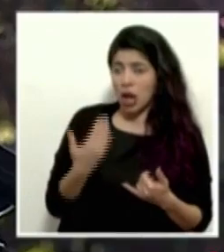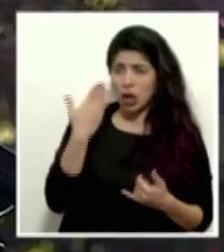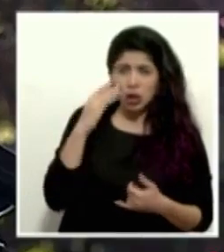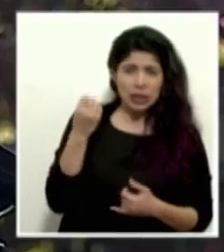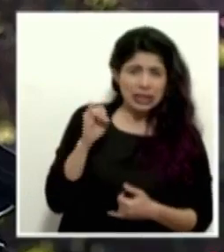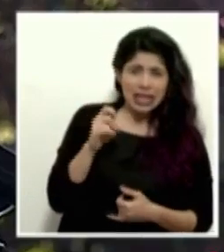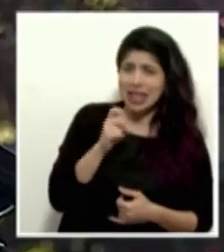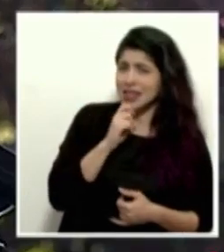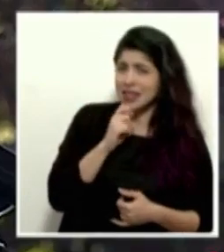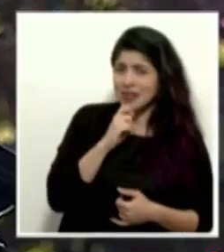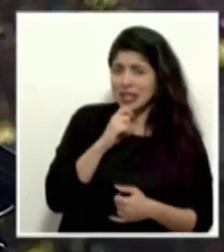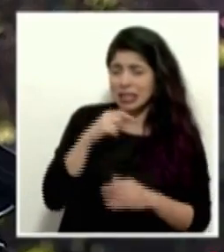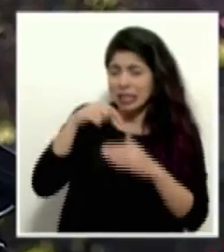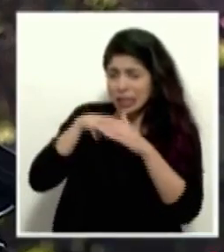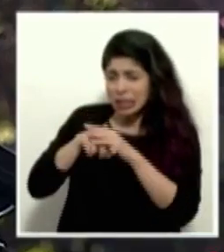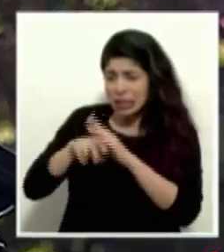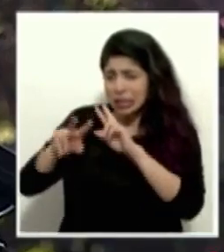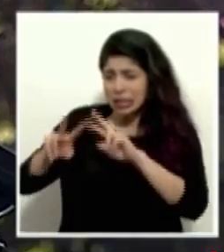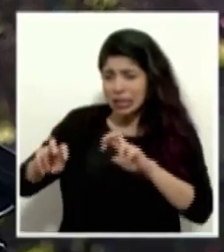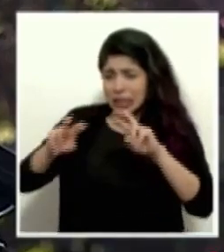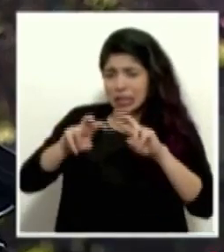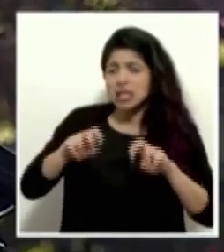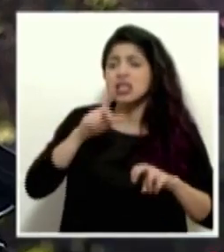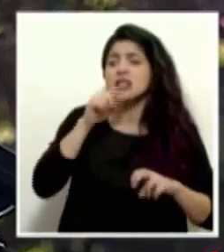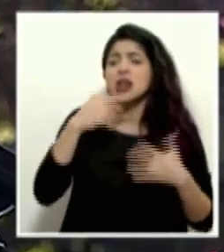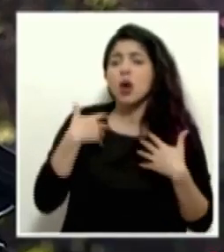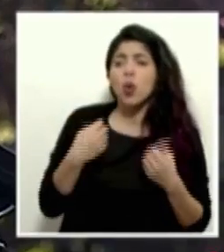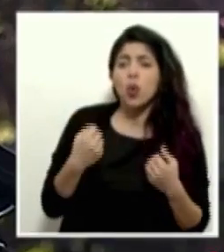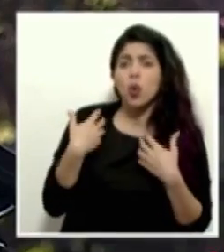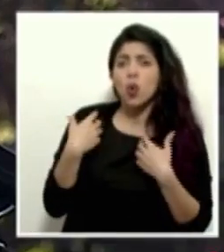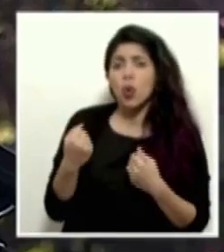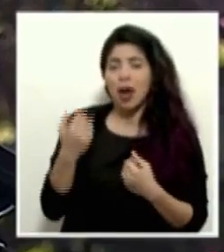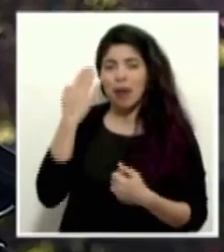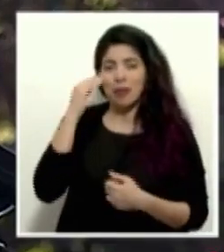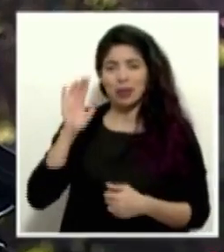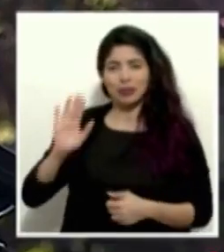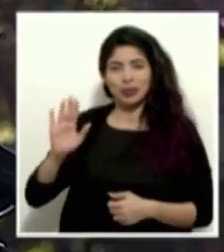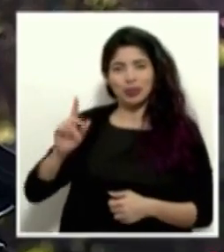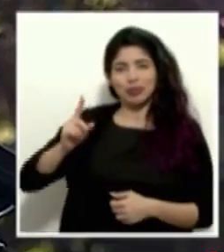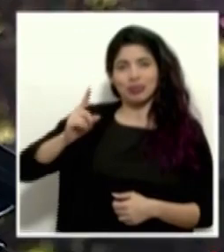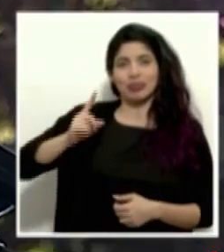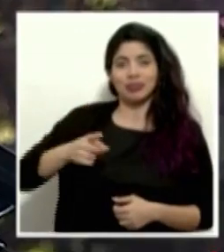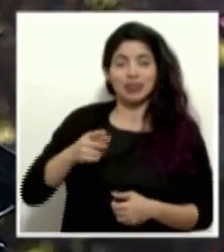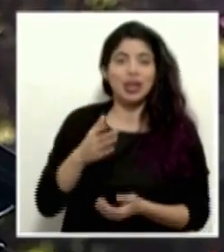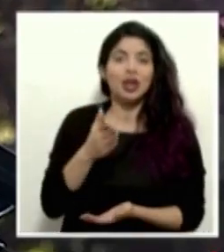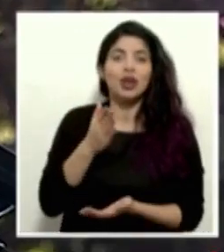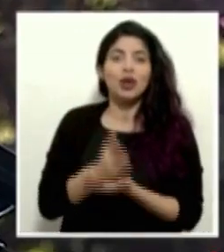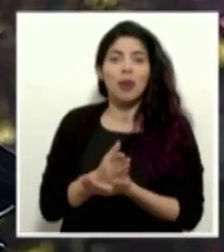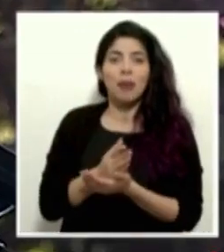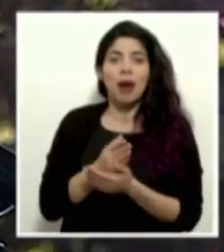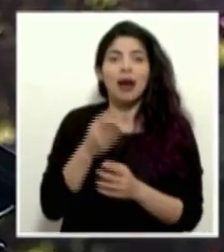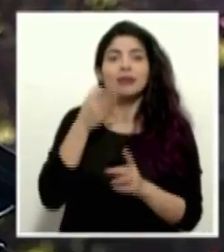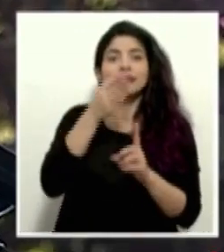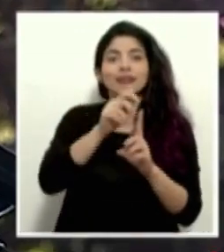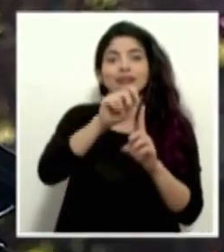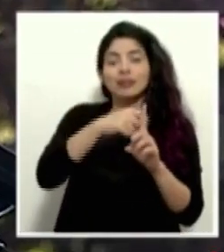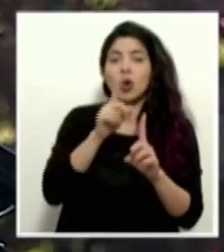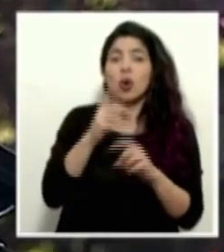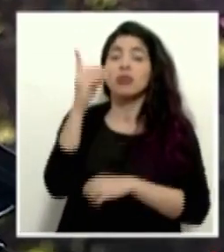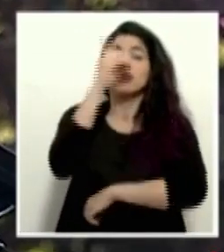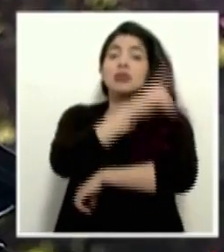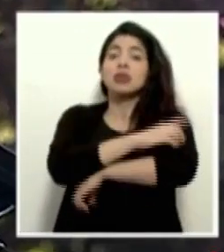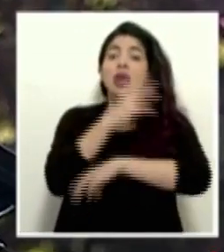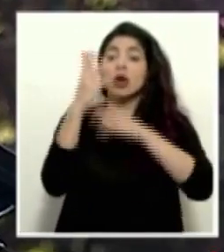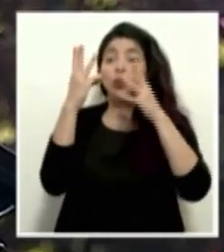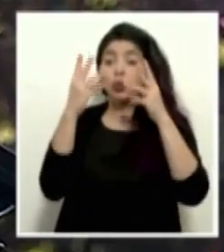se ha dificultado mucho el seguimiento para las personas recuperadas, sobre todo por esta disposición de que ya no se hicieran las pruebas, sino que corrieran los días